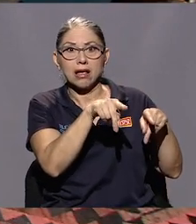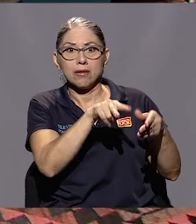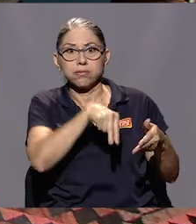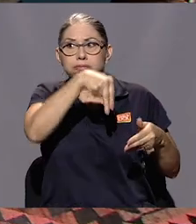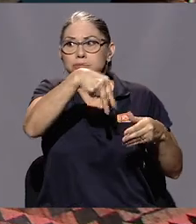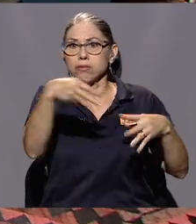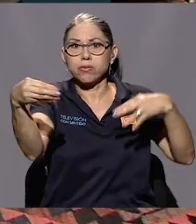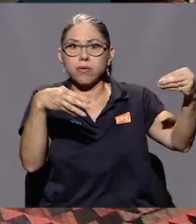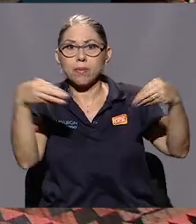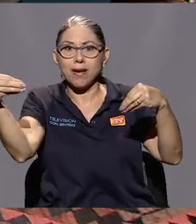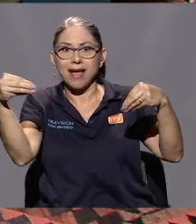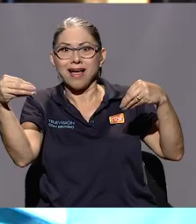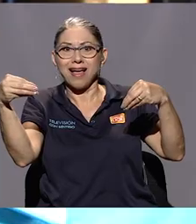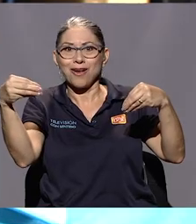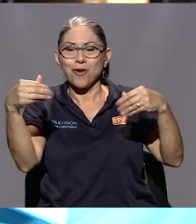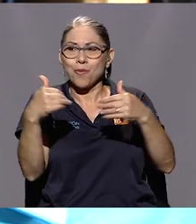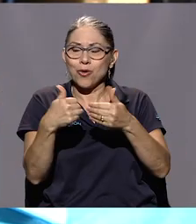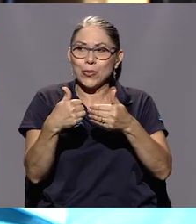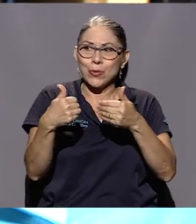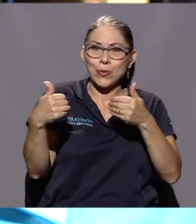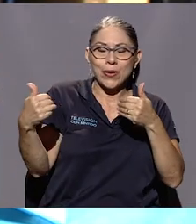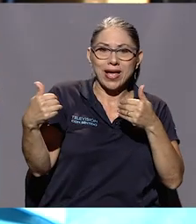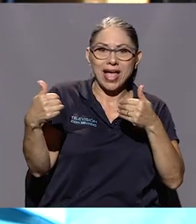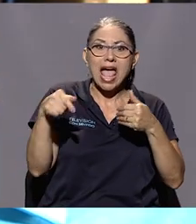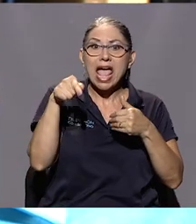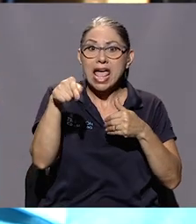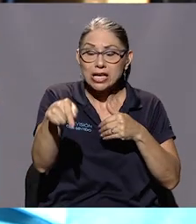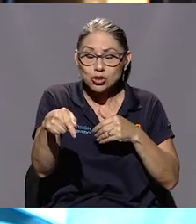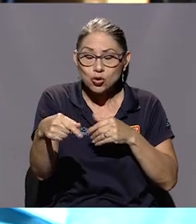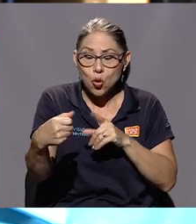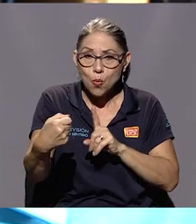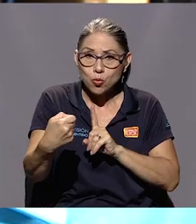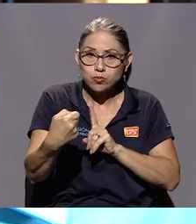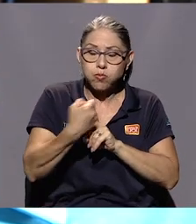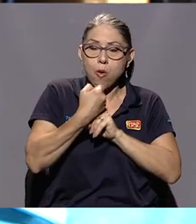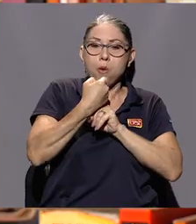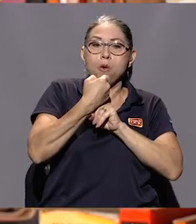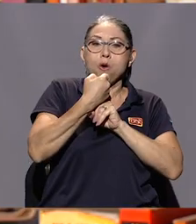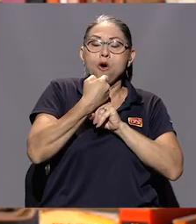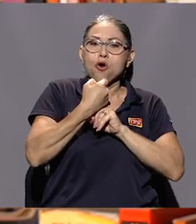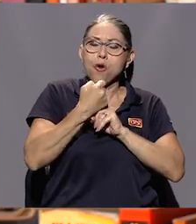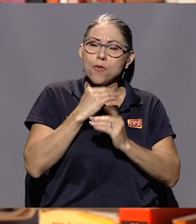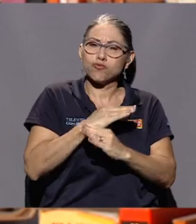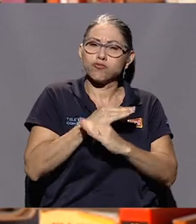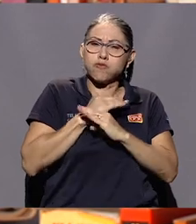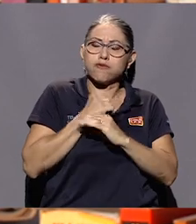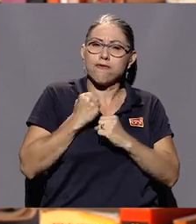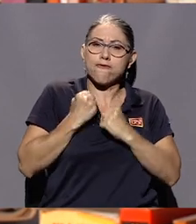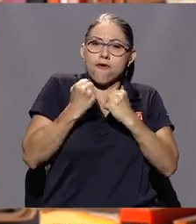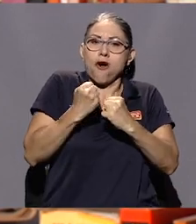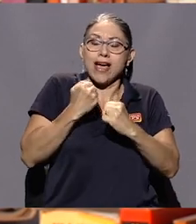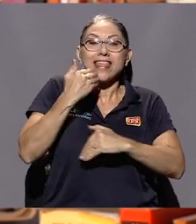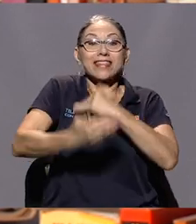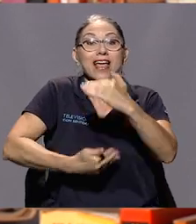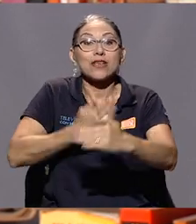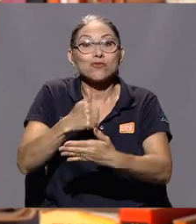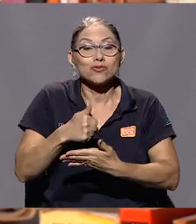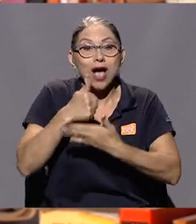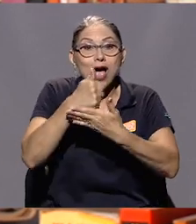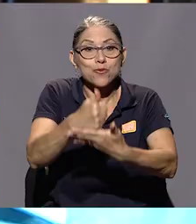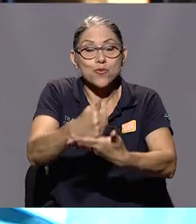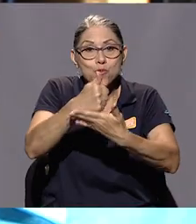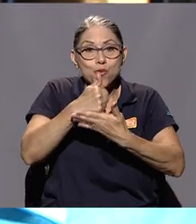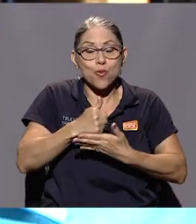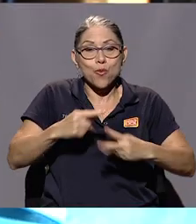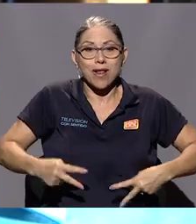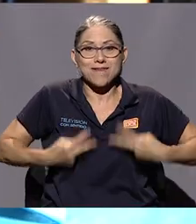te marca indudablemente, ¿verdad? Eso te forma una coraza que luego te sirve en la vida